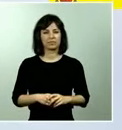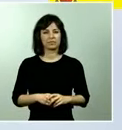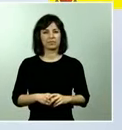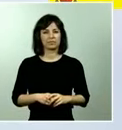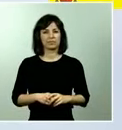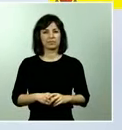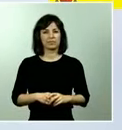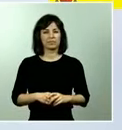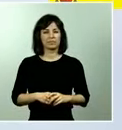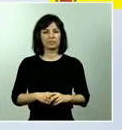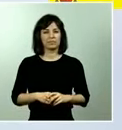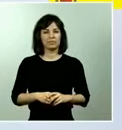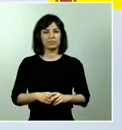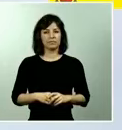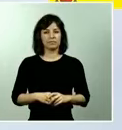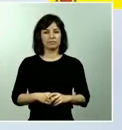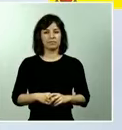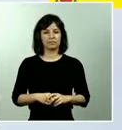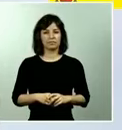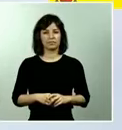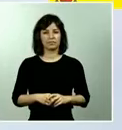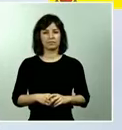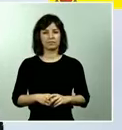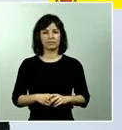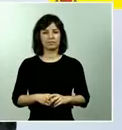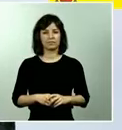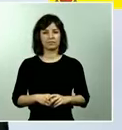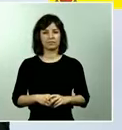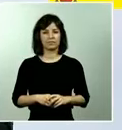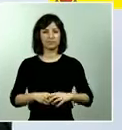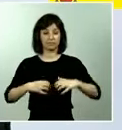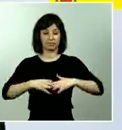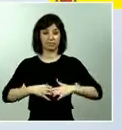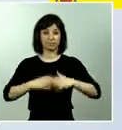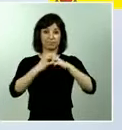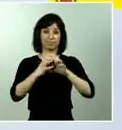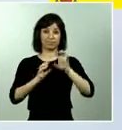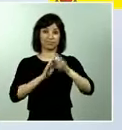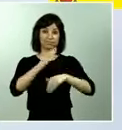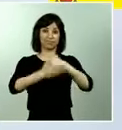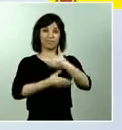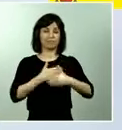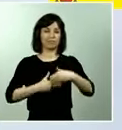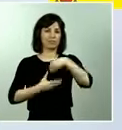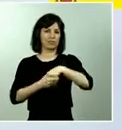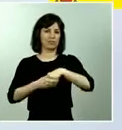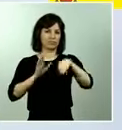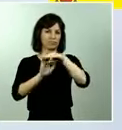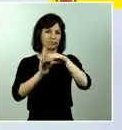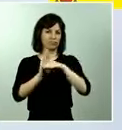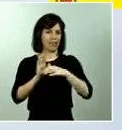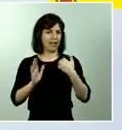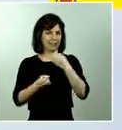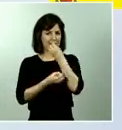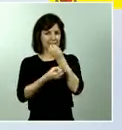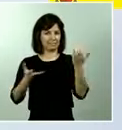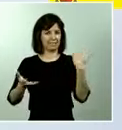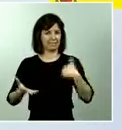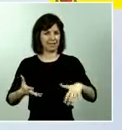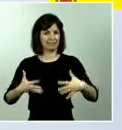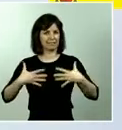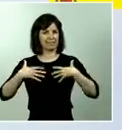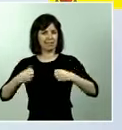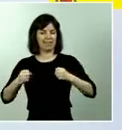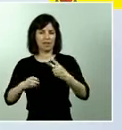comprenden lo que entendemos la reconstrucción sin duda la sanidad la política social la economía